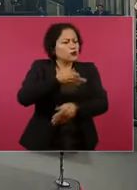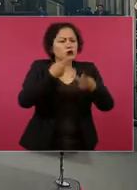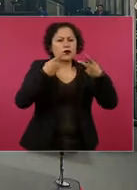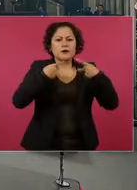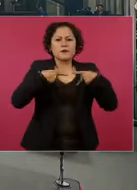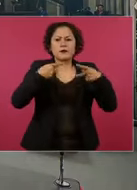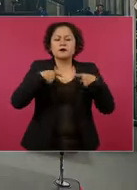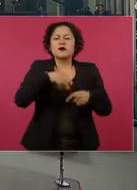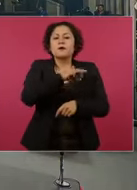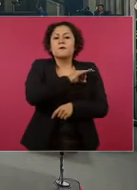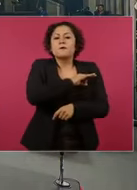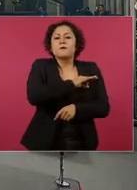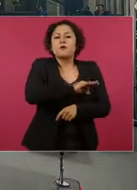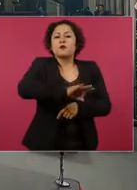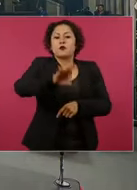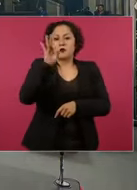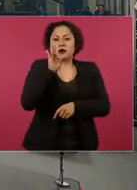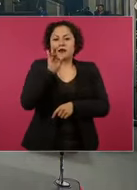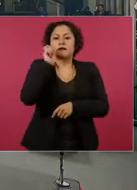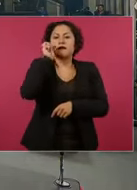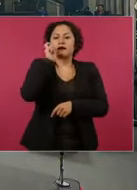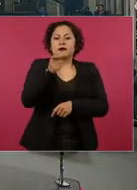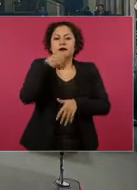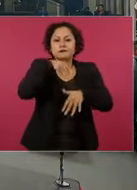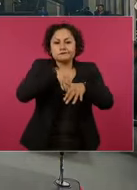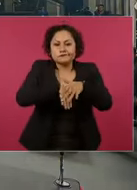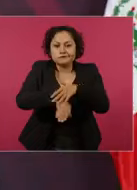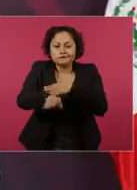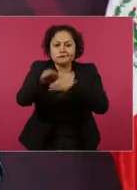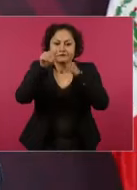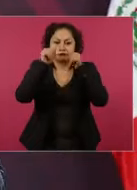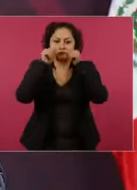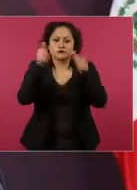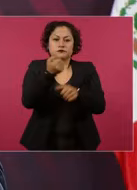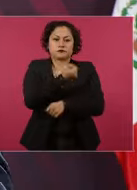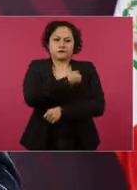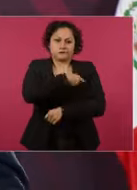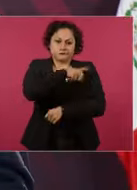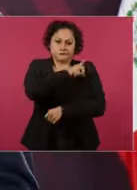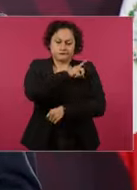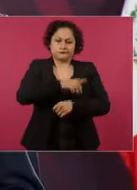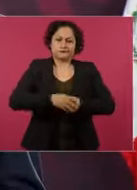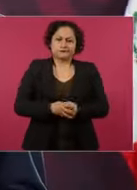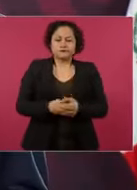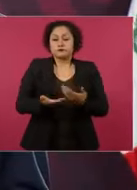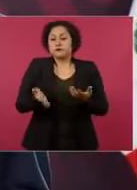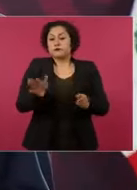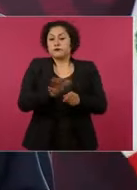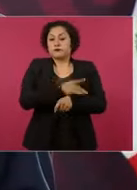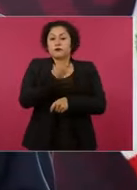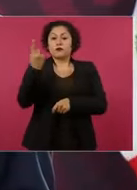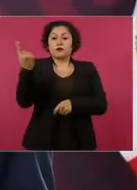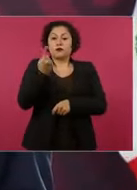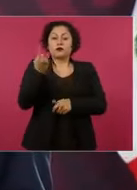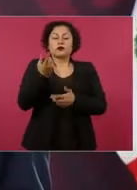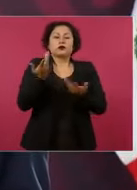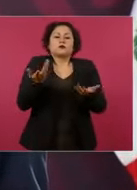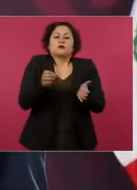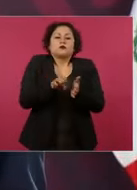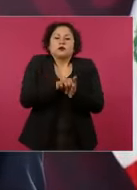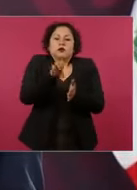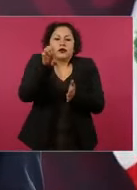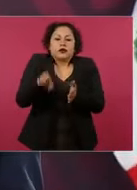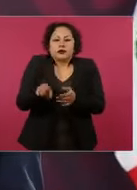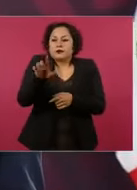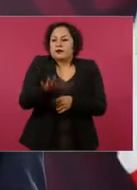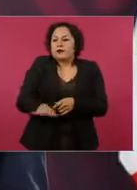estamos hablando de quienes no tienen seguridad social,